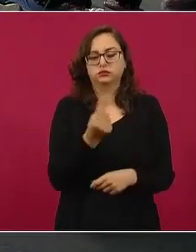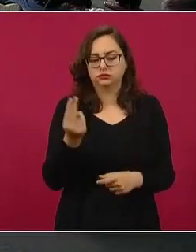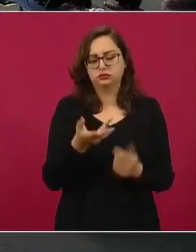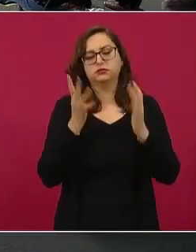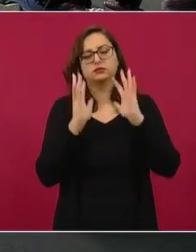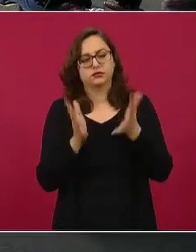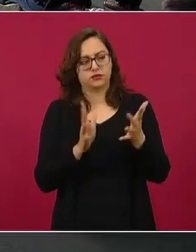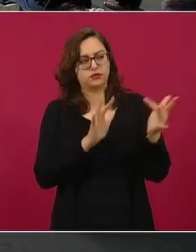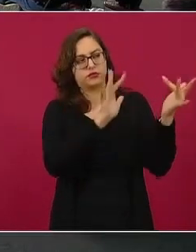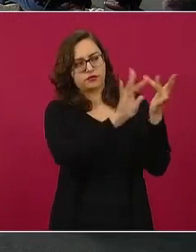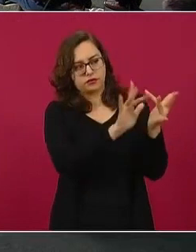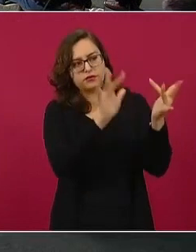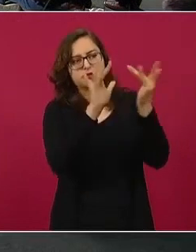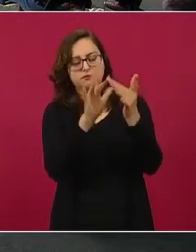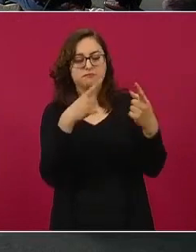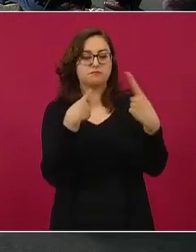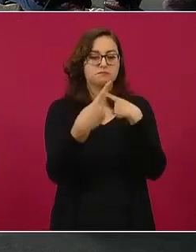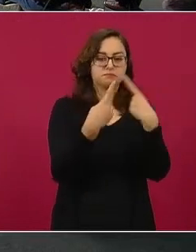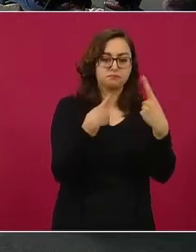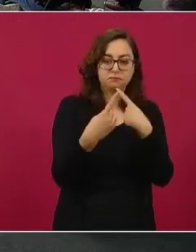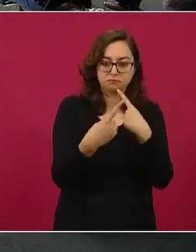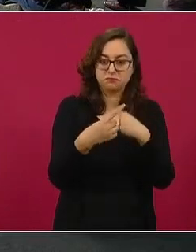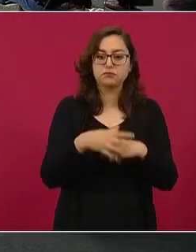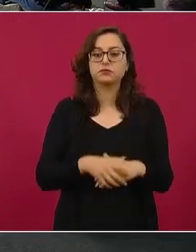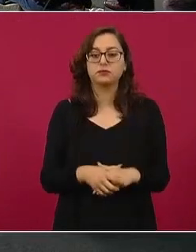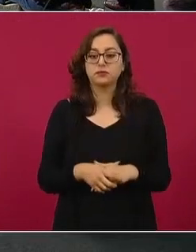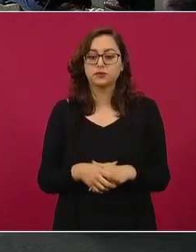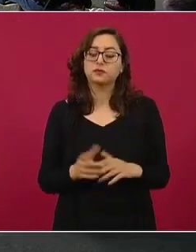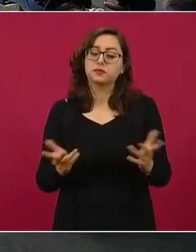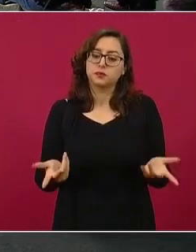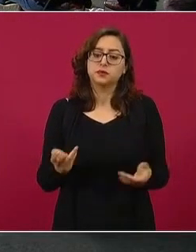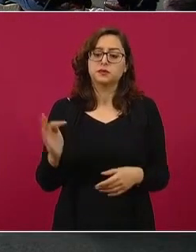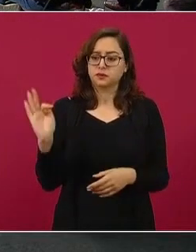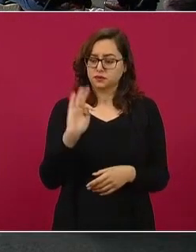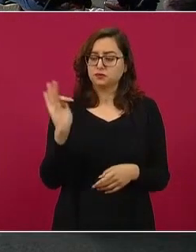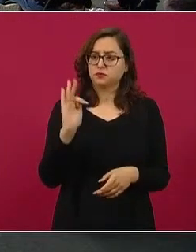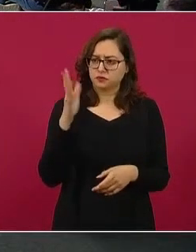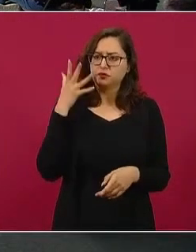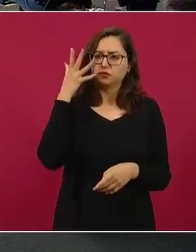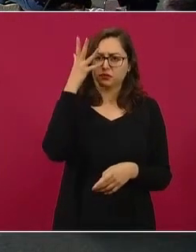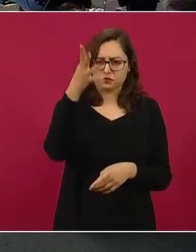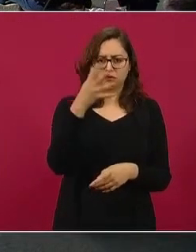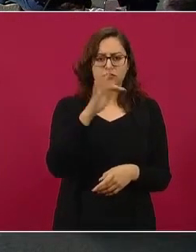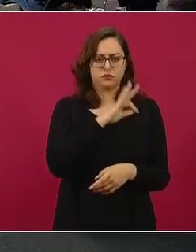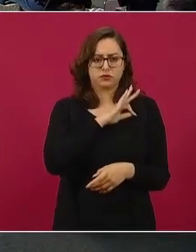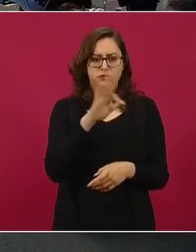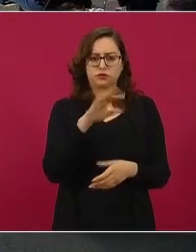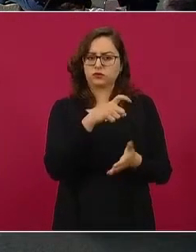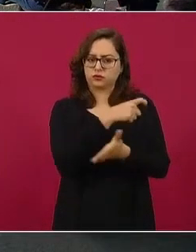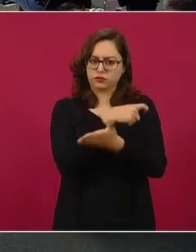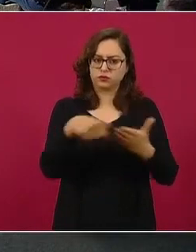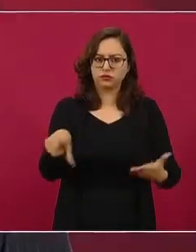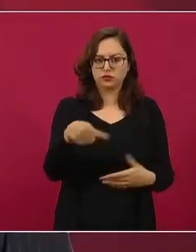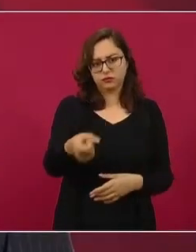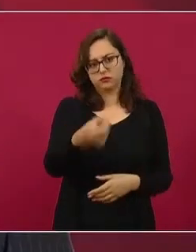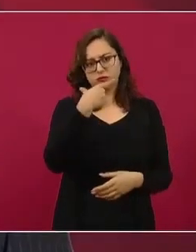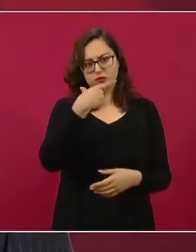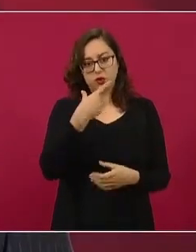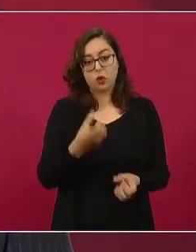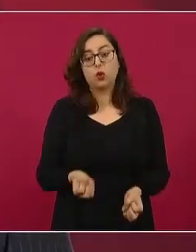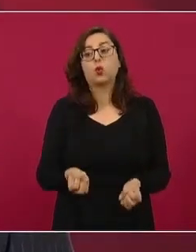con los laboratorios farmacéuticos. Si fuera pertinente en su momento, se harían las compras respectivas para el uso calculado.